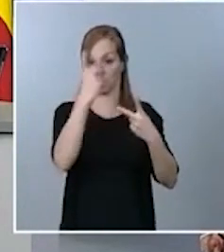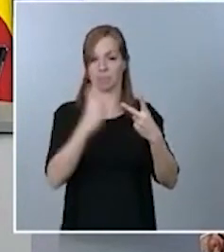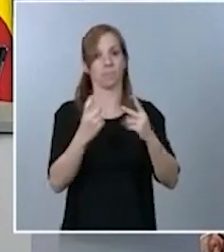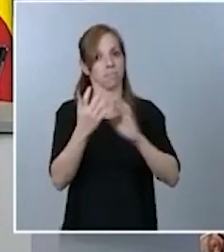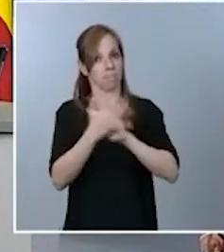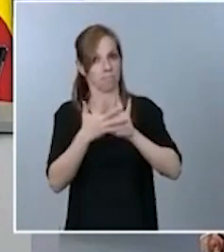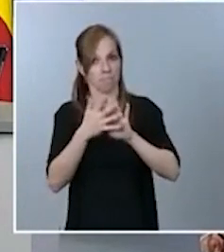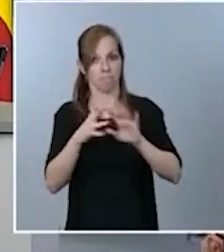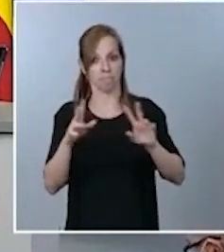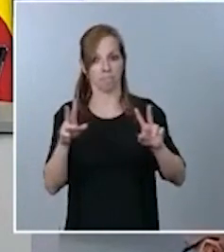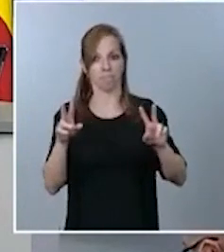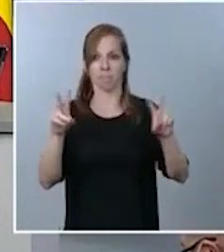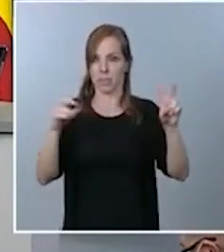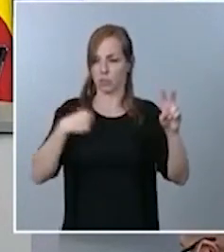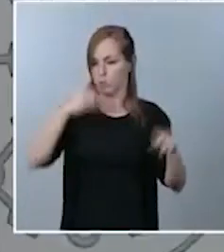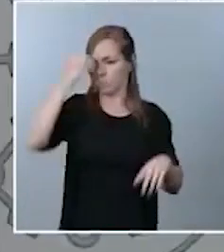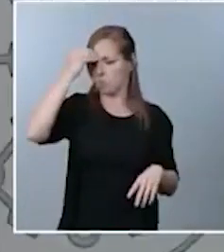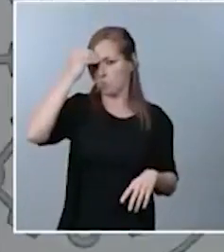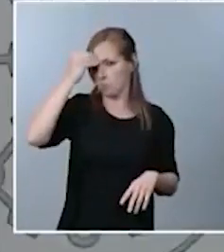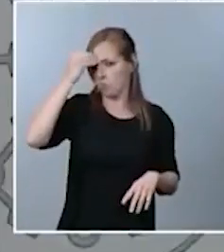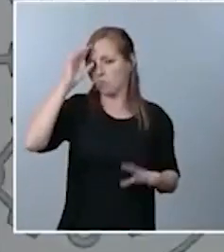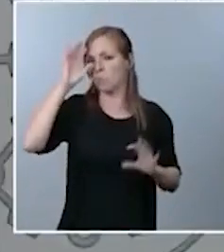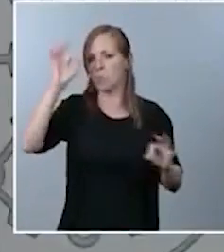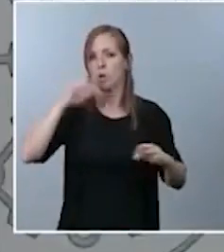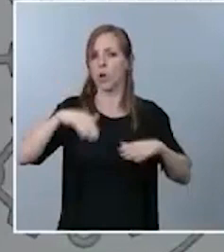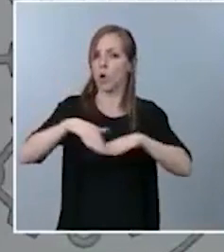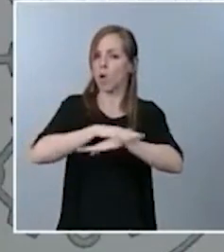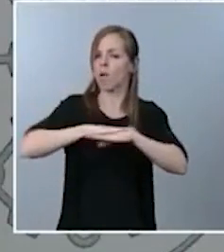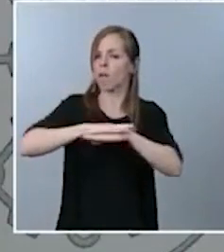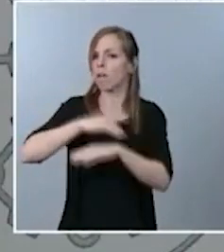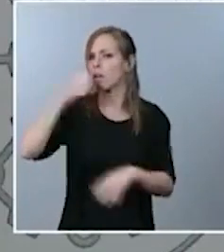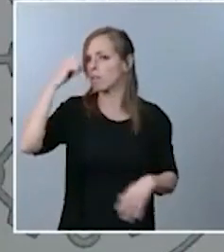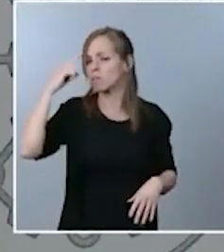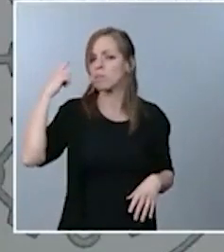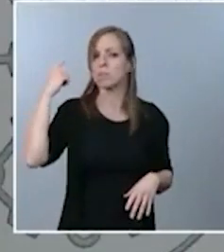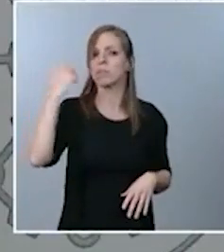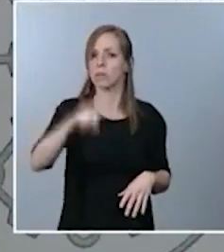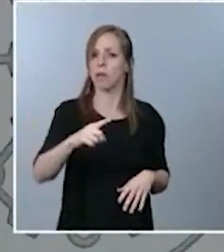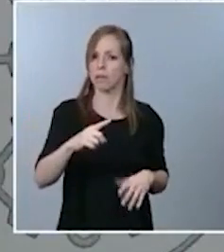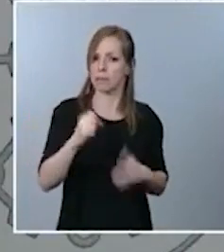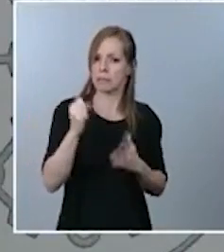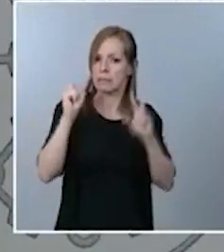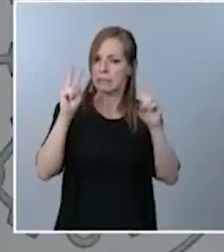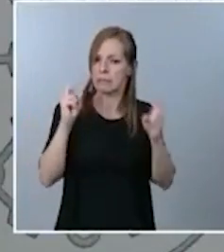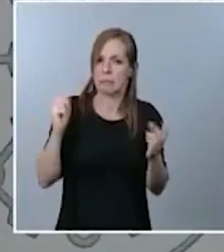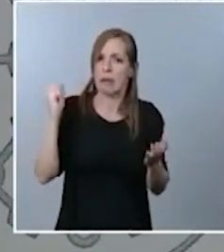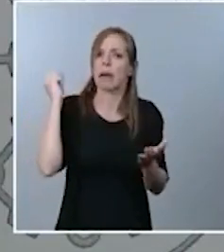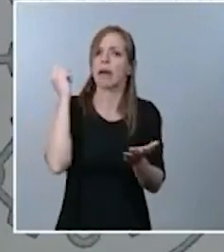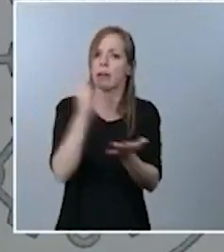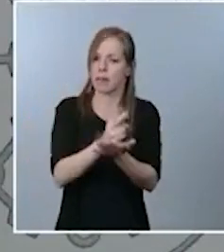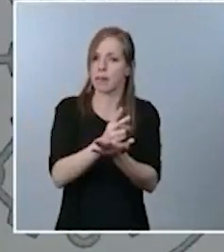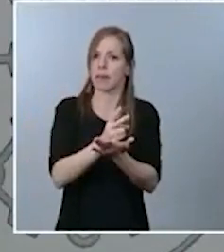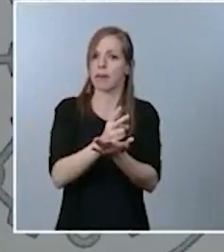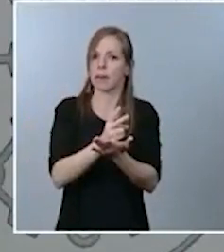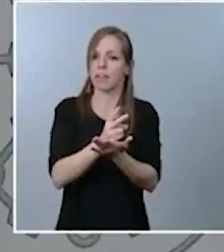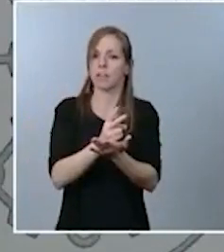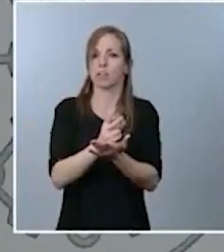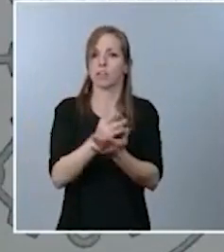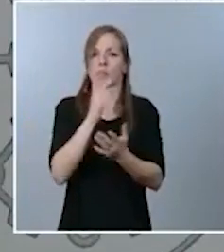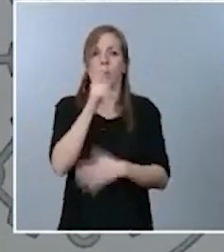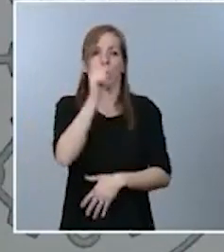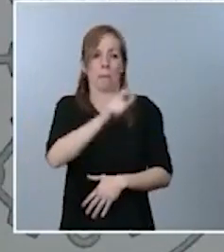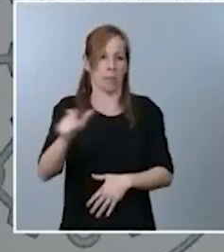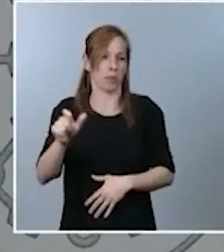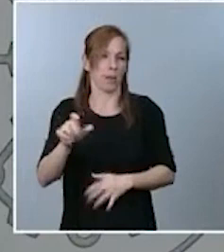evidentemente el Gobierno es muy consciente de los grandes retos que tienen determinadas personas en nuestra sociedad,